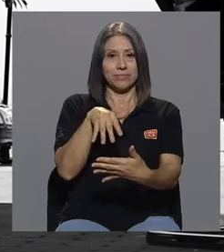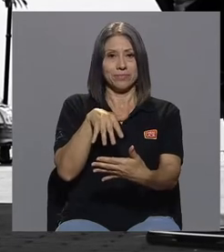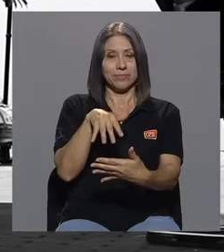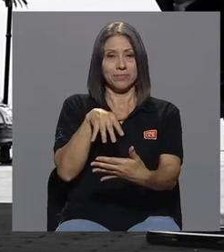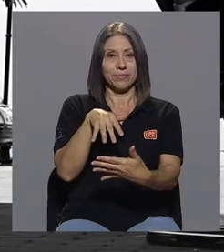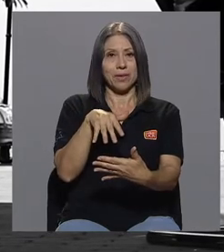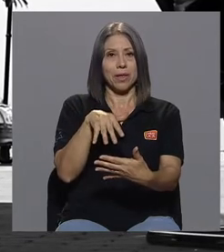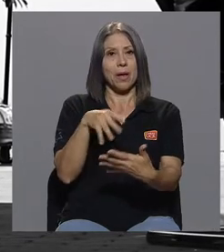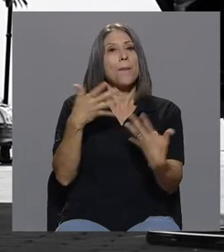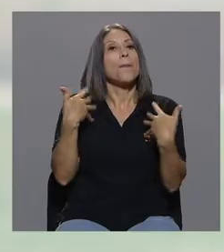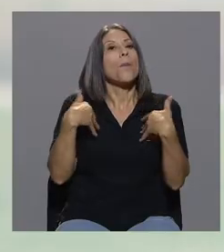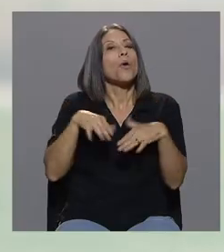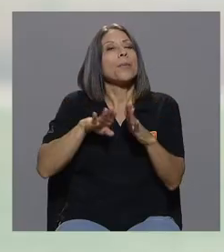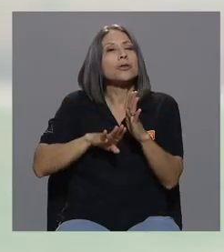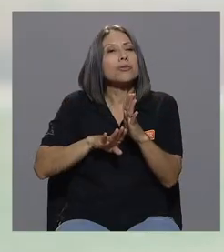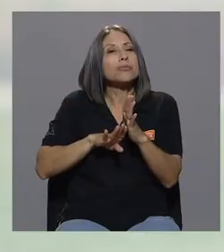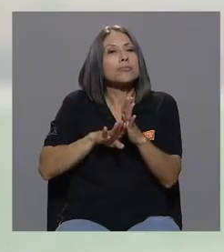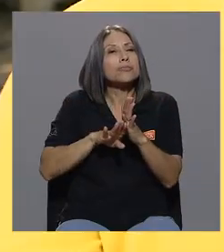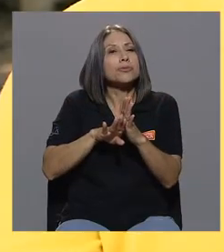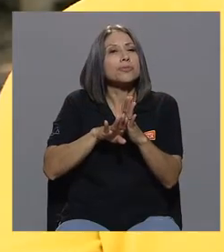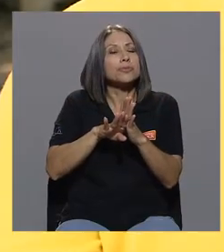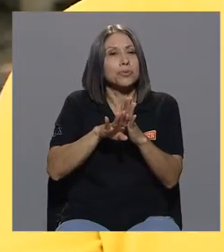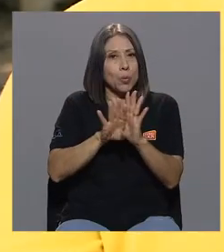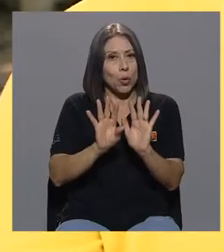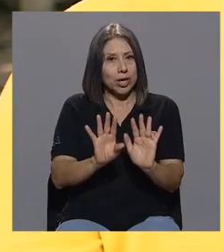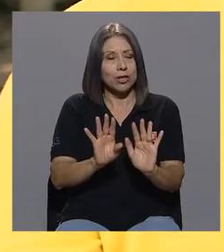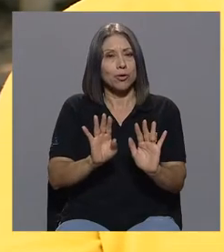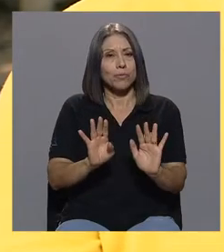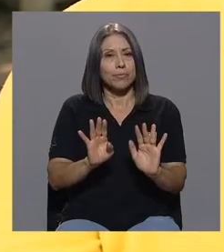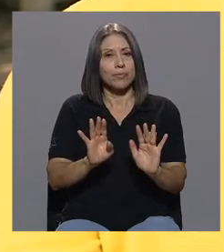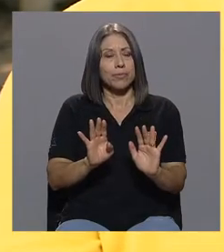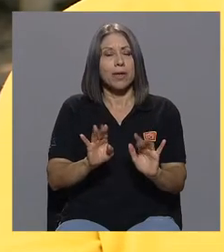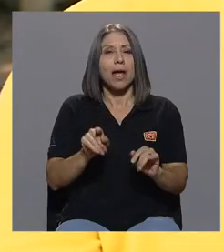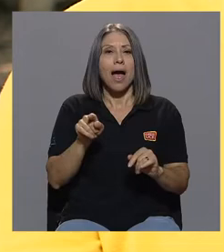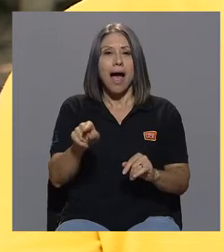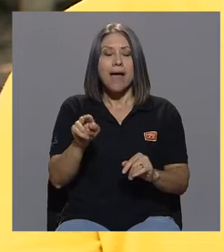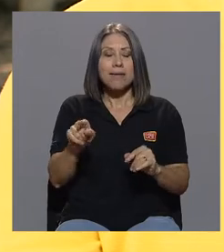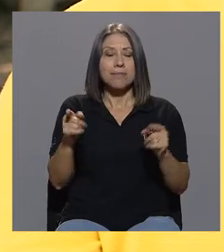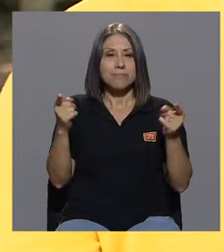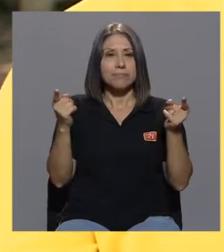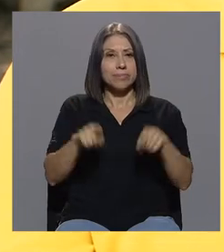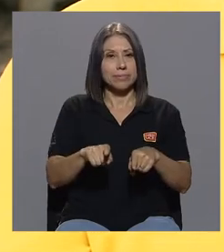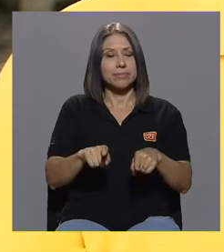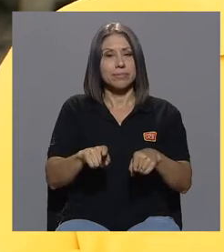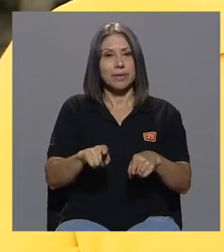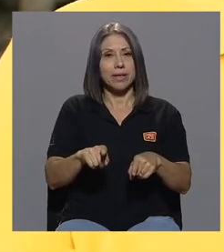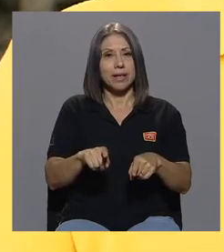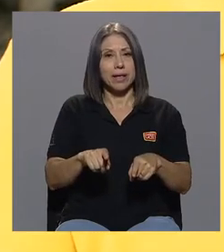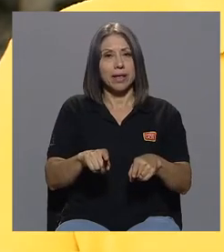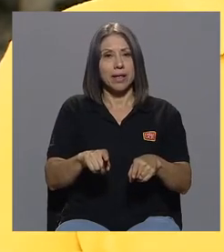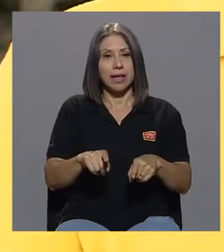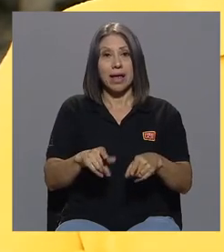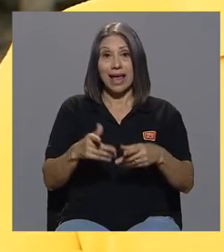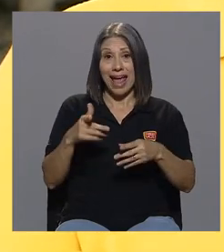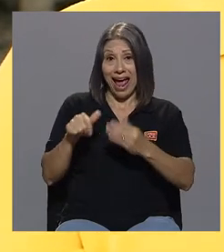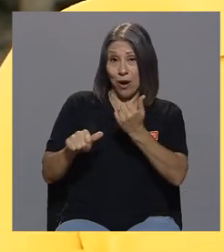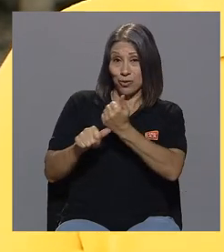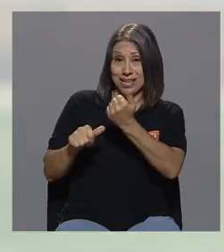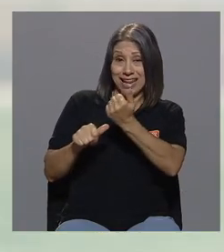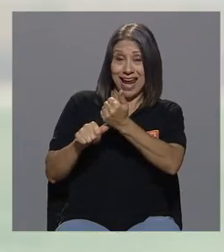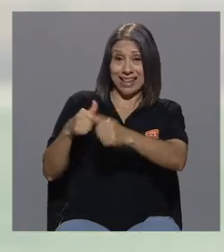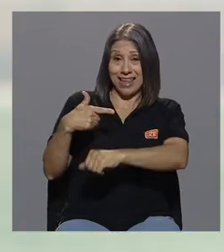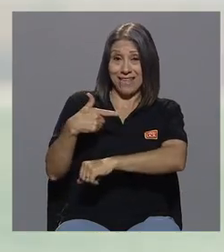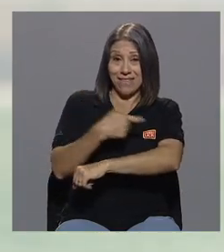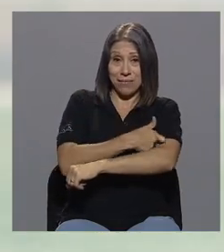por lo menos avance un poquito más y ahí es donde se da la... ¿Oxiliar de enfermería era? Sí, sí, exactamente.